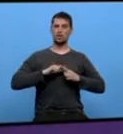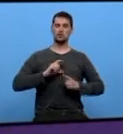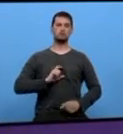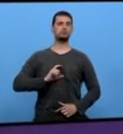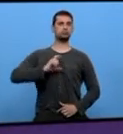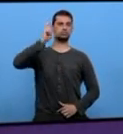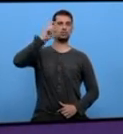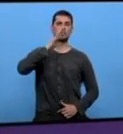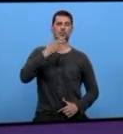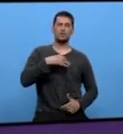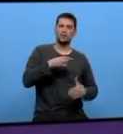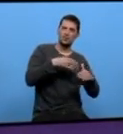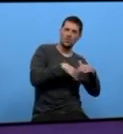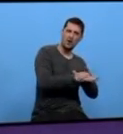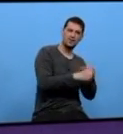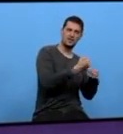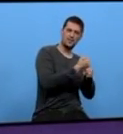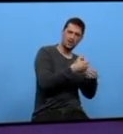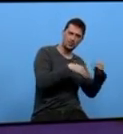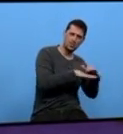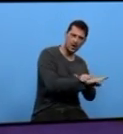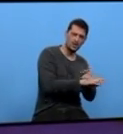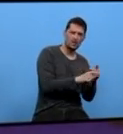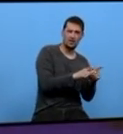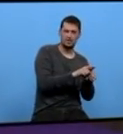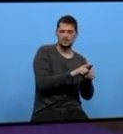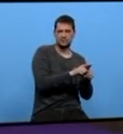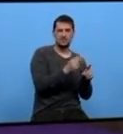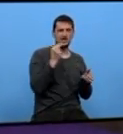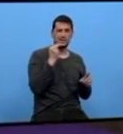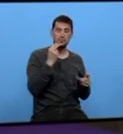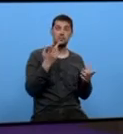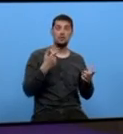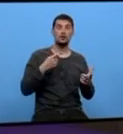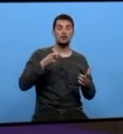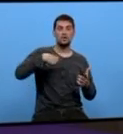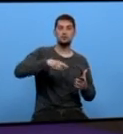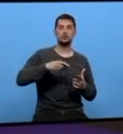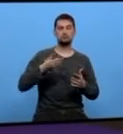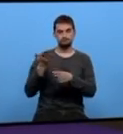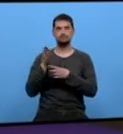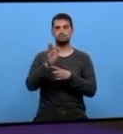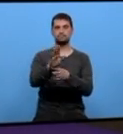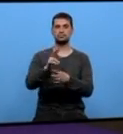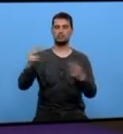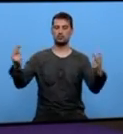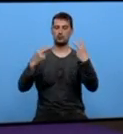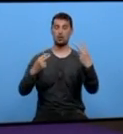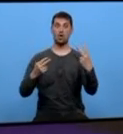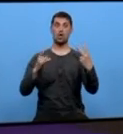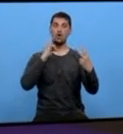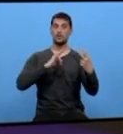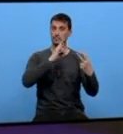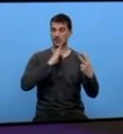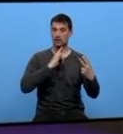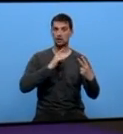temolo como un pouco escondido como que temos un certo recelo e cando vemos pois o que se reflexa na cara da xente que ve os